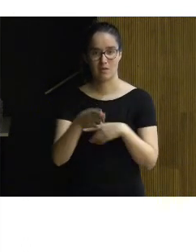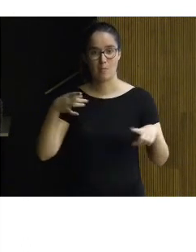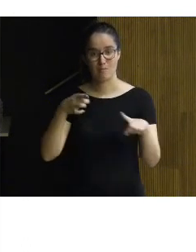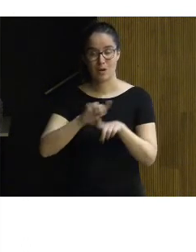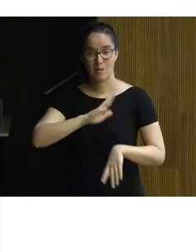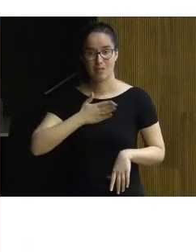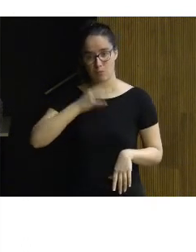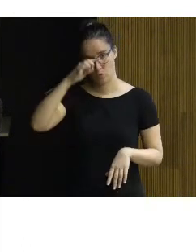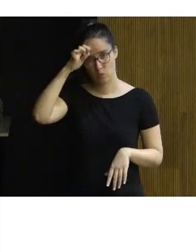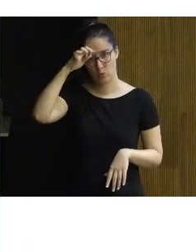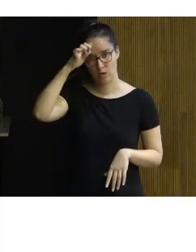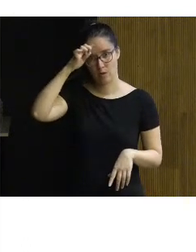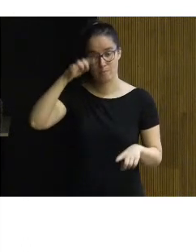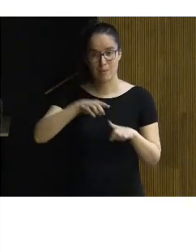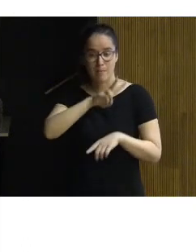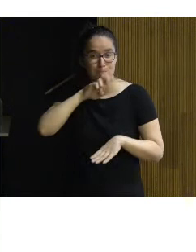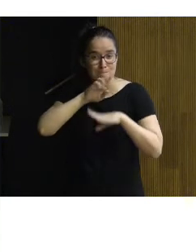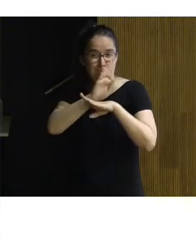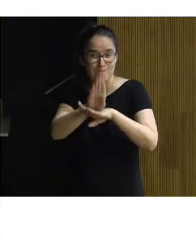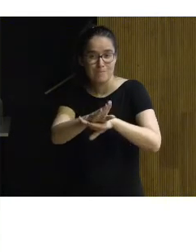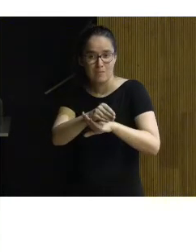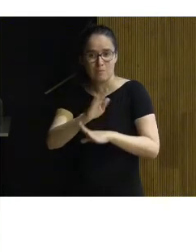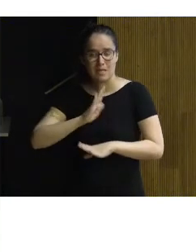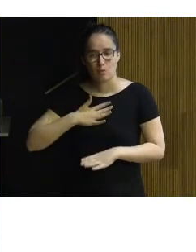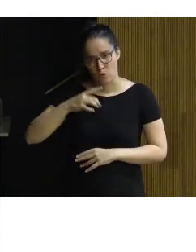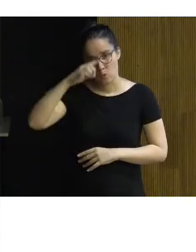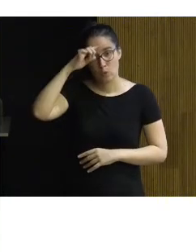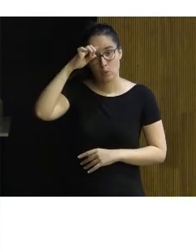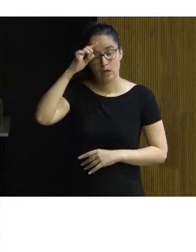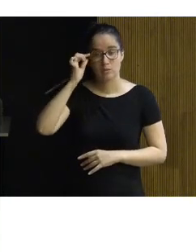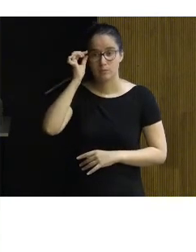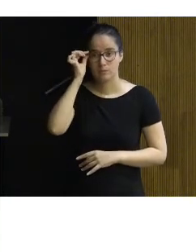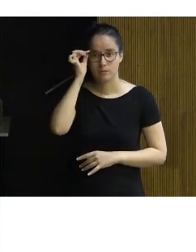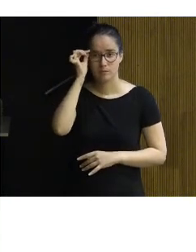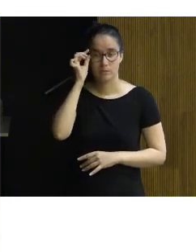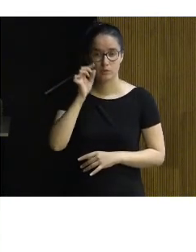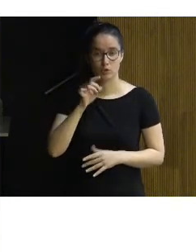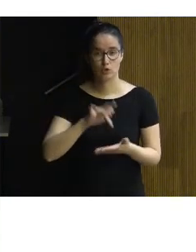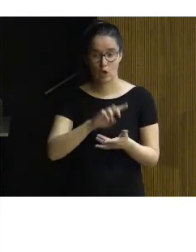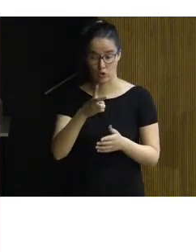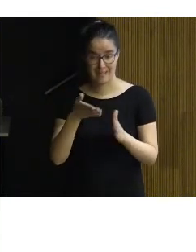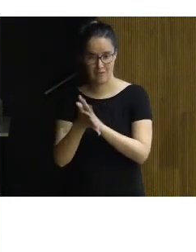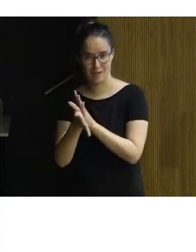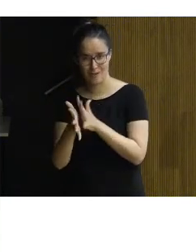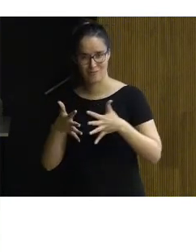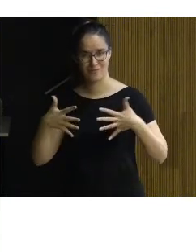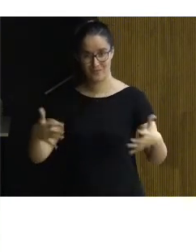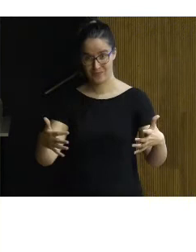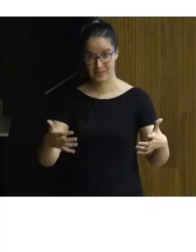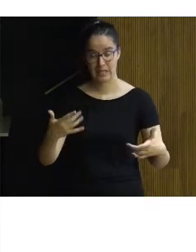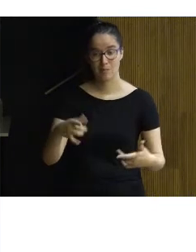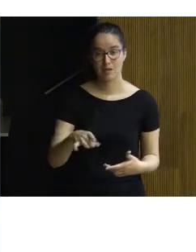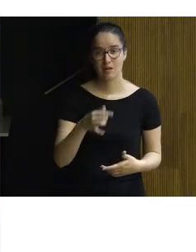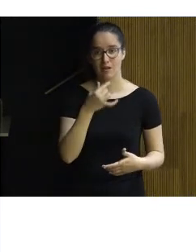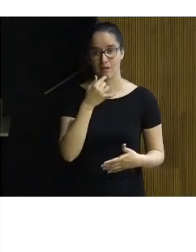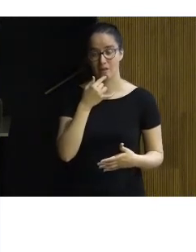el patrimonio cultural, para preservar el patrimonio cultural. Y hay otra parte de esta definición que, bueno,